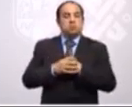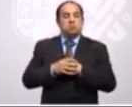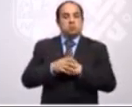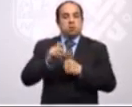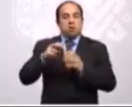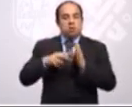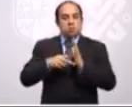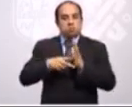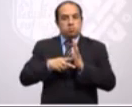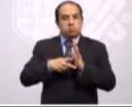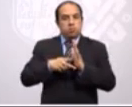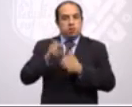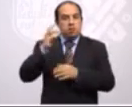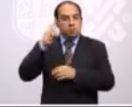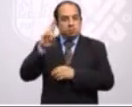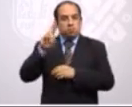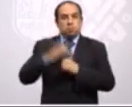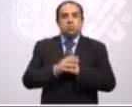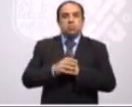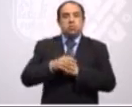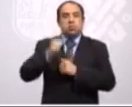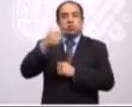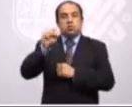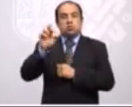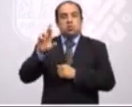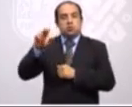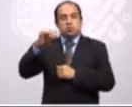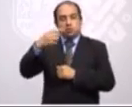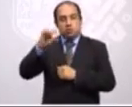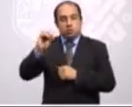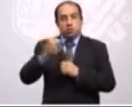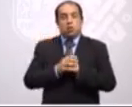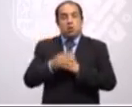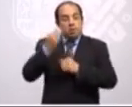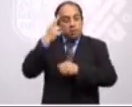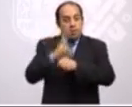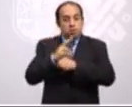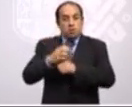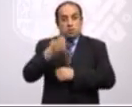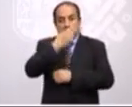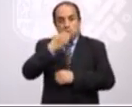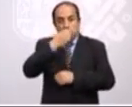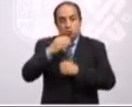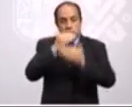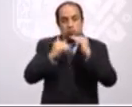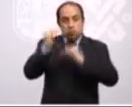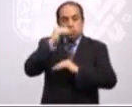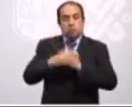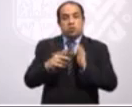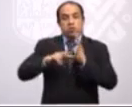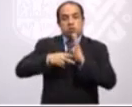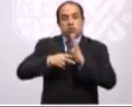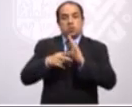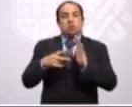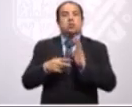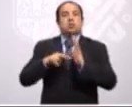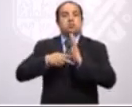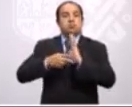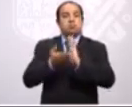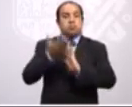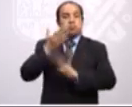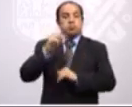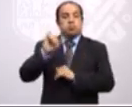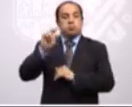Sergio César Arroyo, director de la Escuela Superior de Ingeniería y Arquitectura también del IPN. La maestra